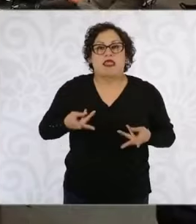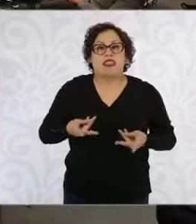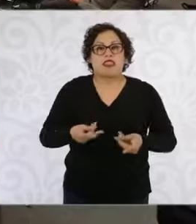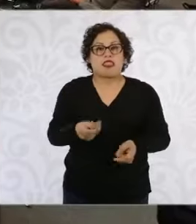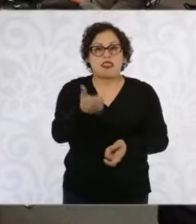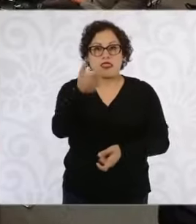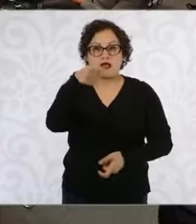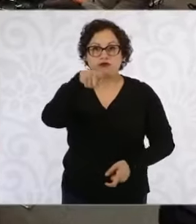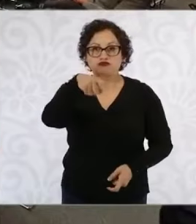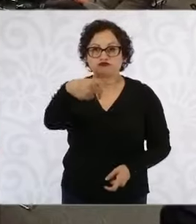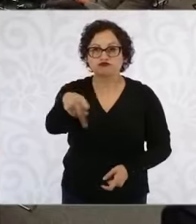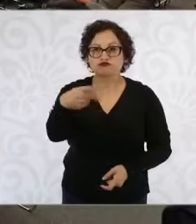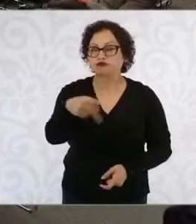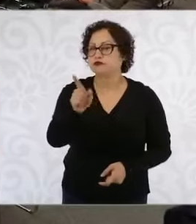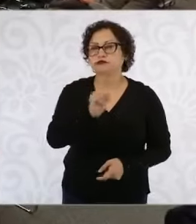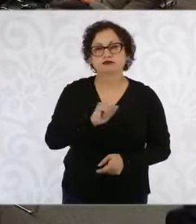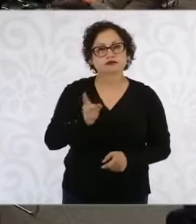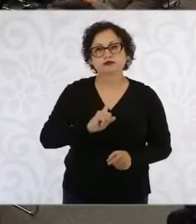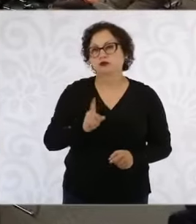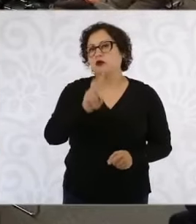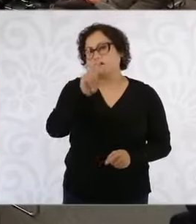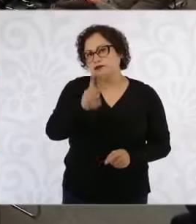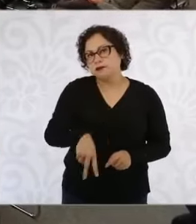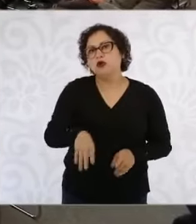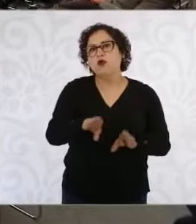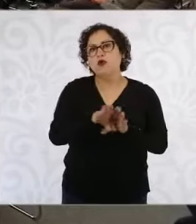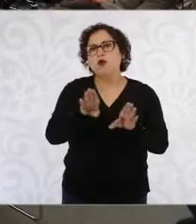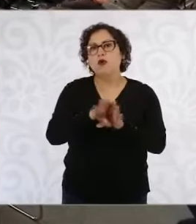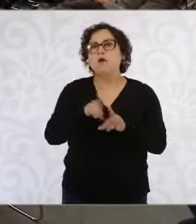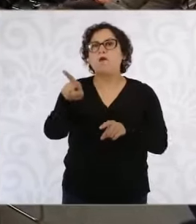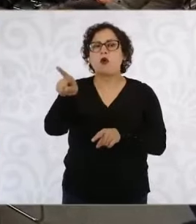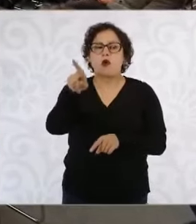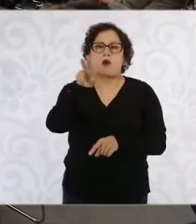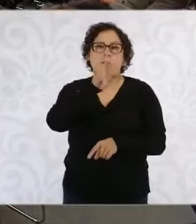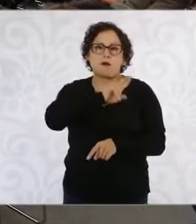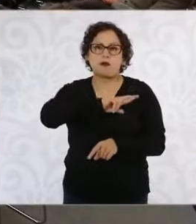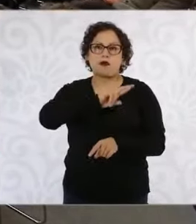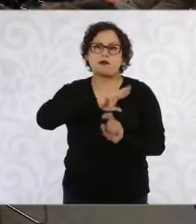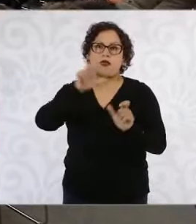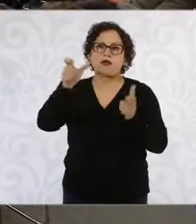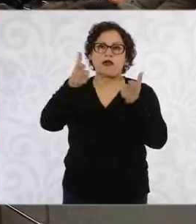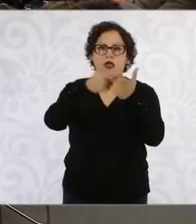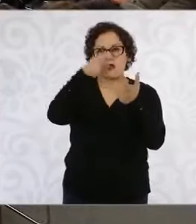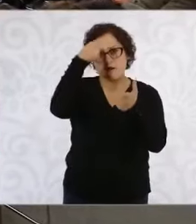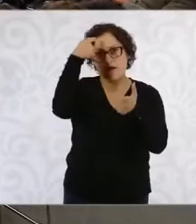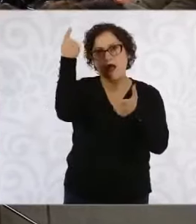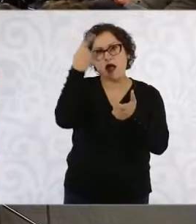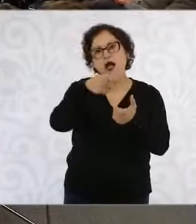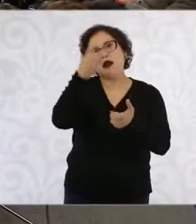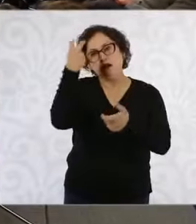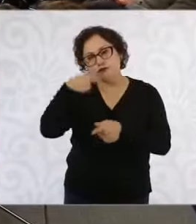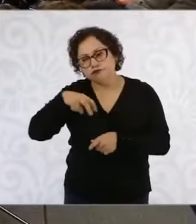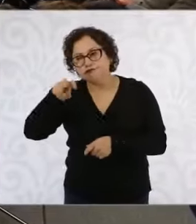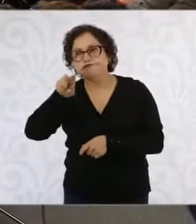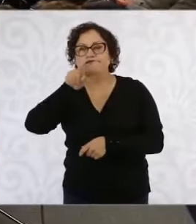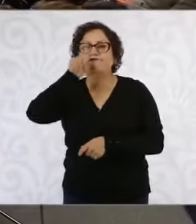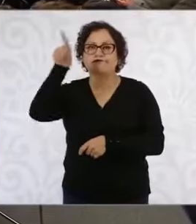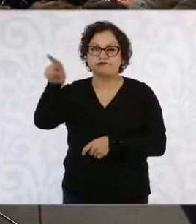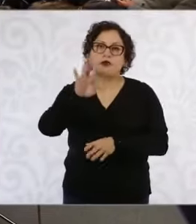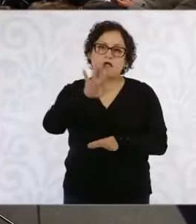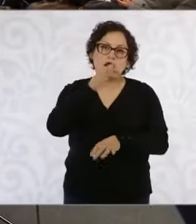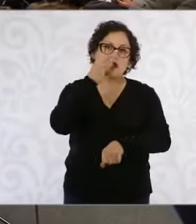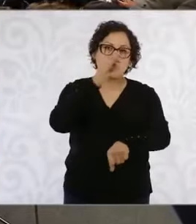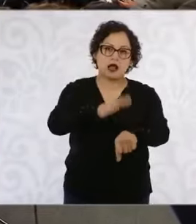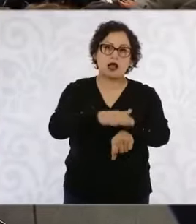es costo o inversiones privadas para poder hacer presencia en esta expo. Y solamente comentarle o compartirle si